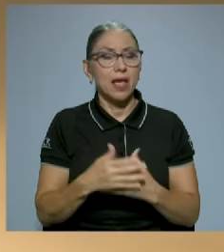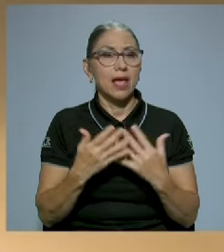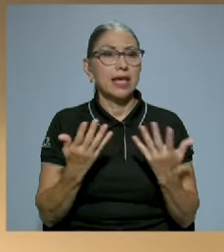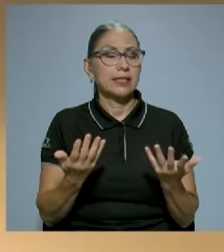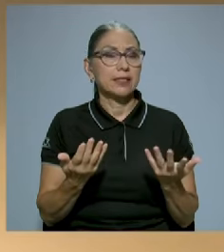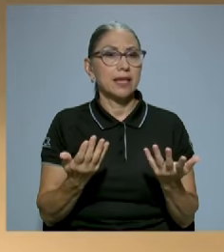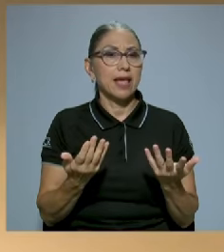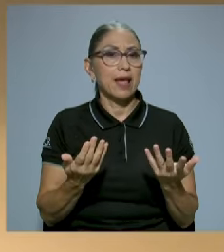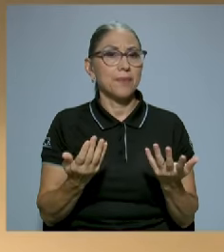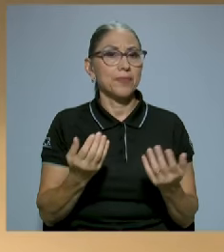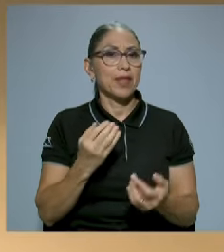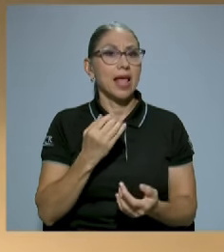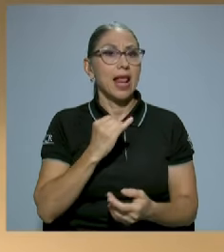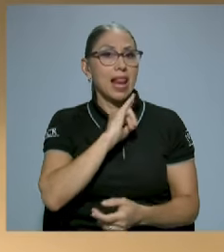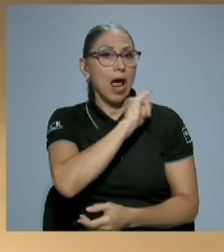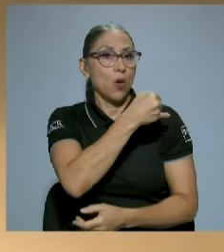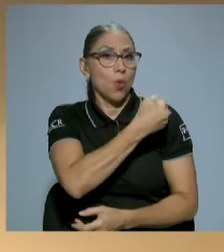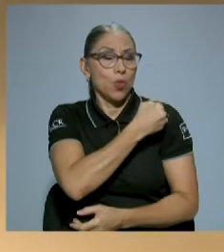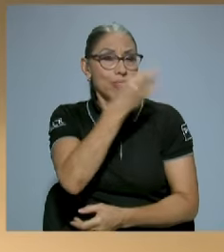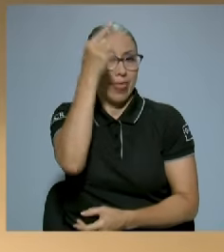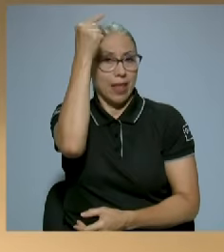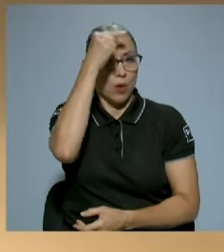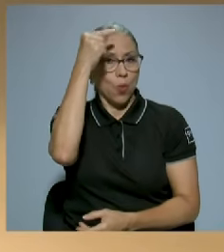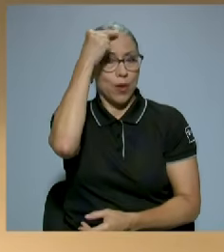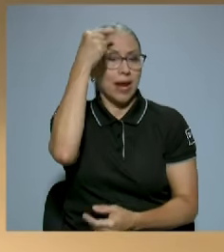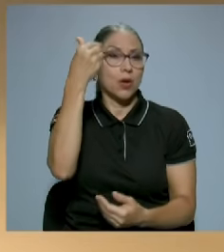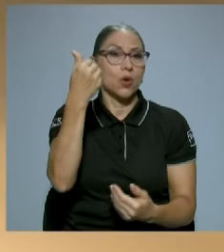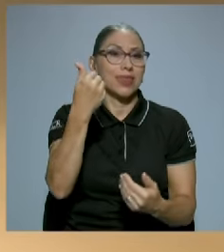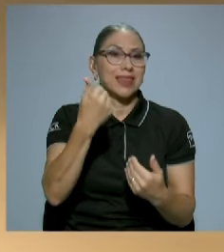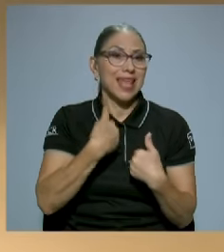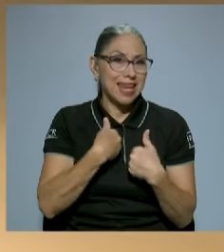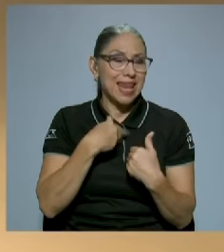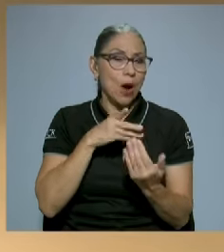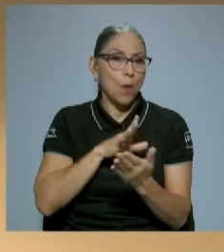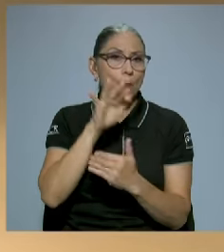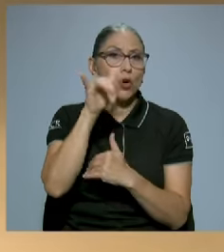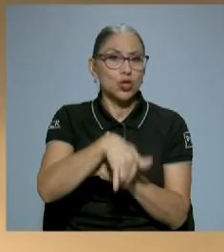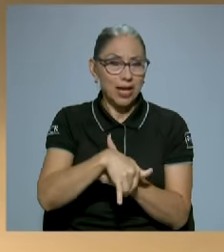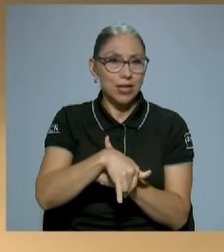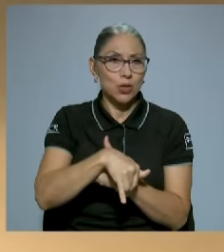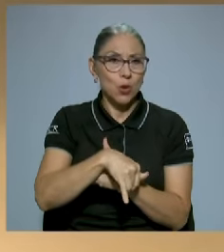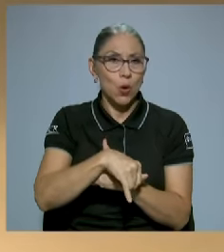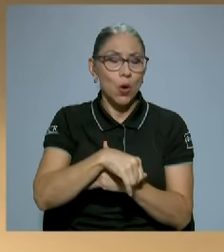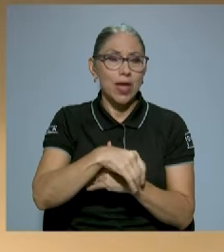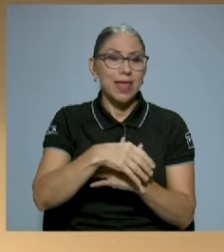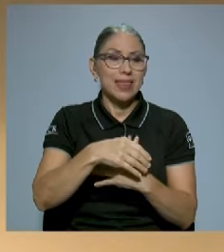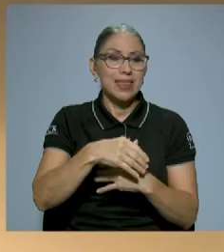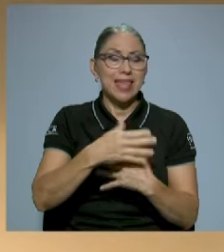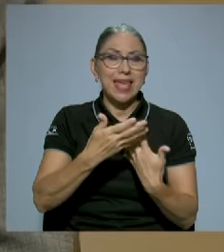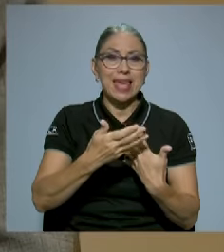la Junta de Gobierno tenía su proyecto de constitución, así como